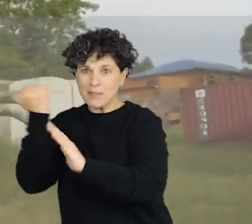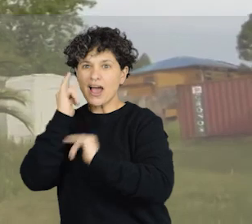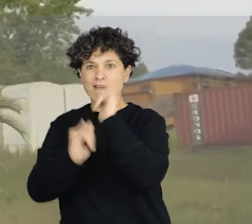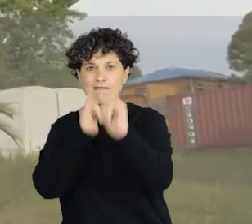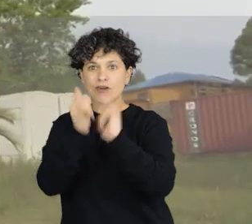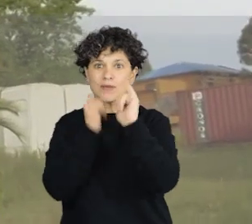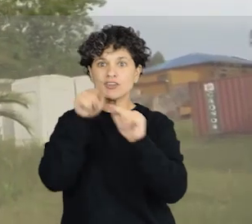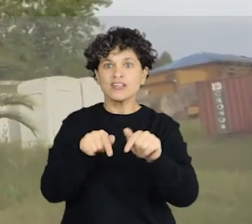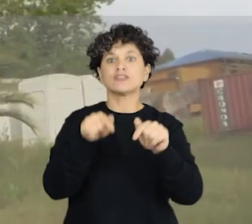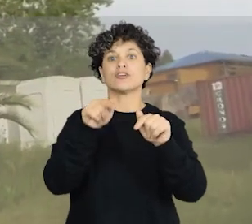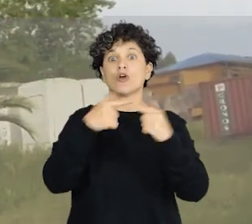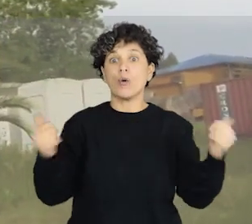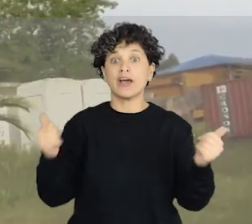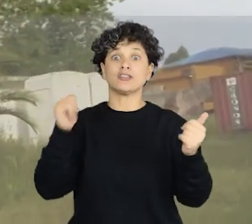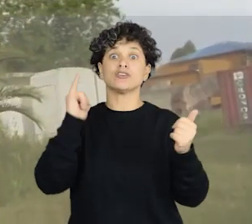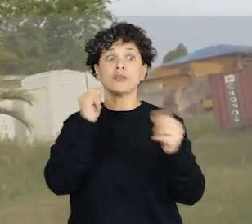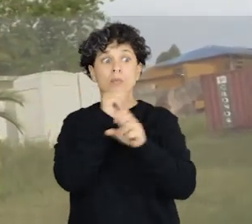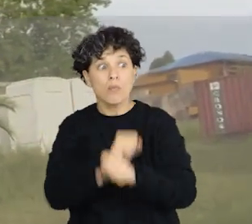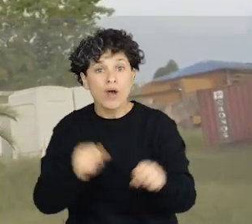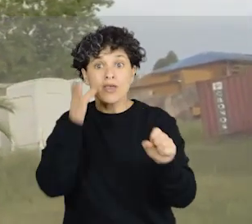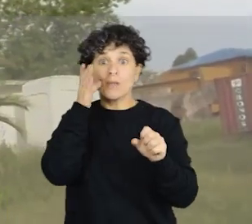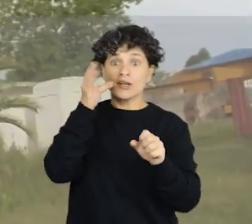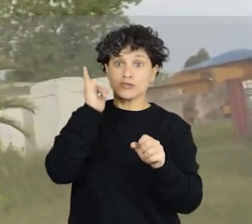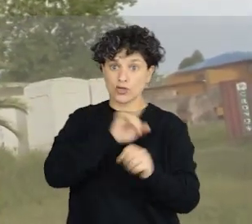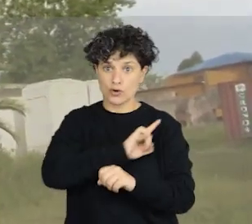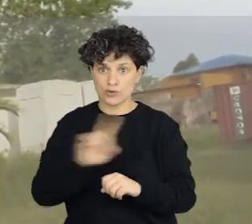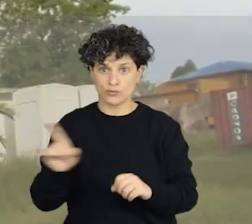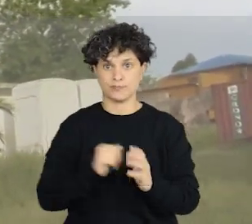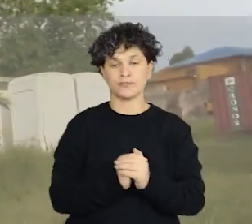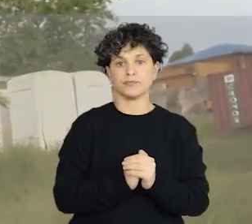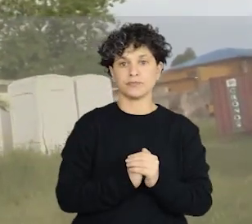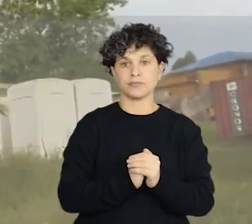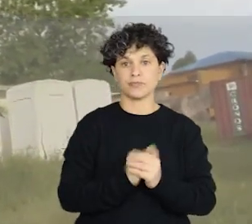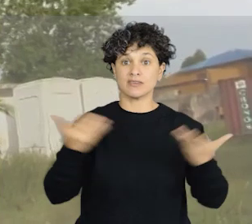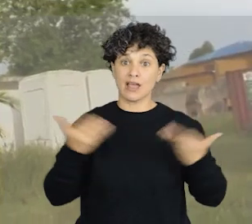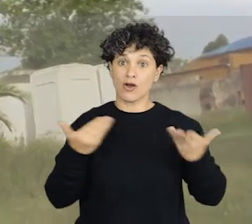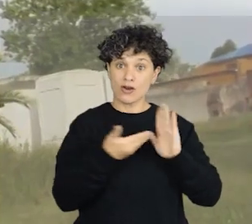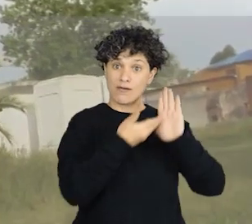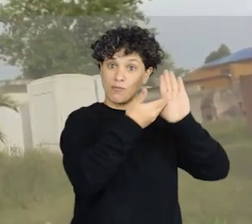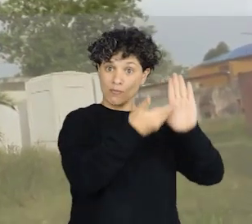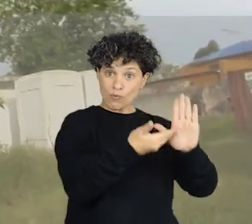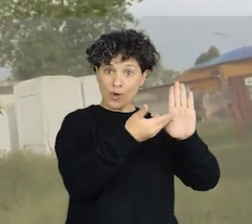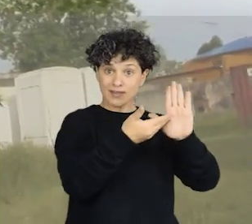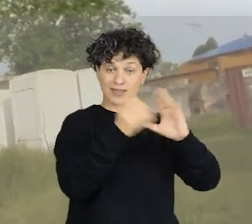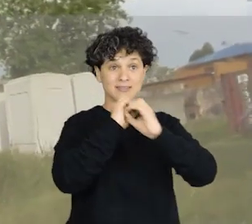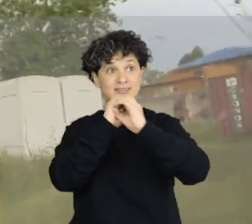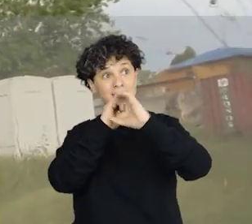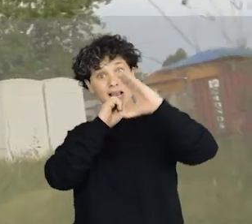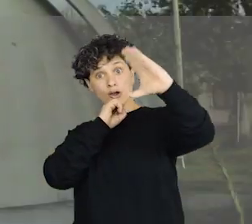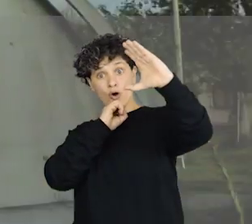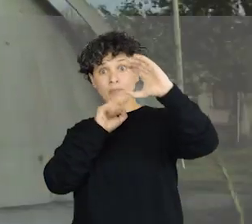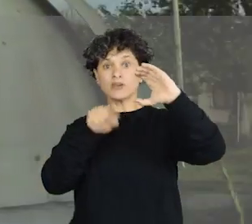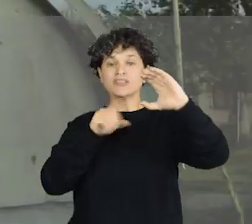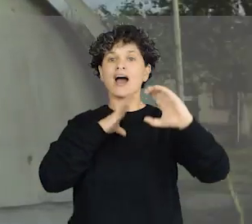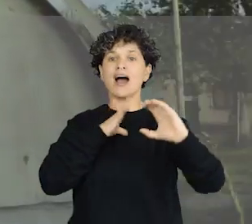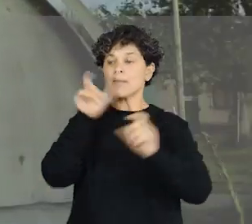momento. Vamos a pasar a observar estos telescopios que son operados por los observadores que noche a noche trabajan en nuestro observatorio.